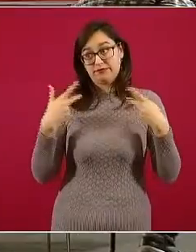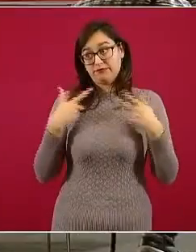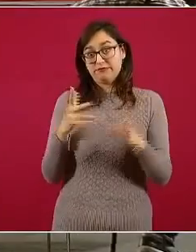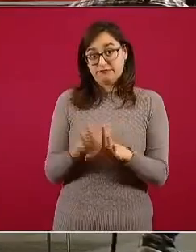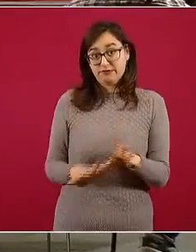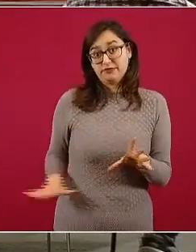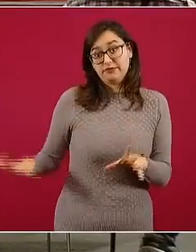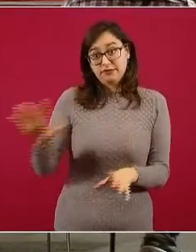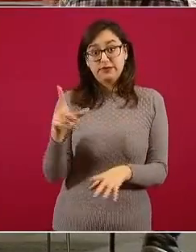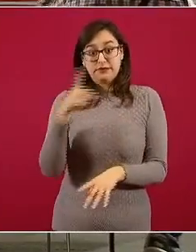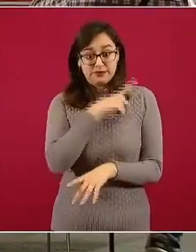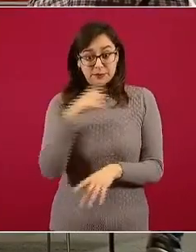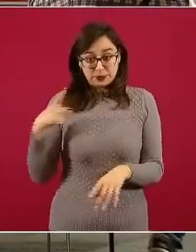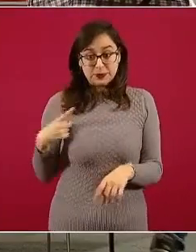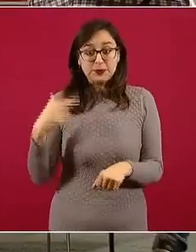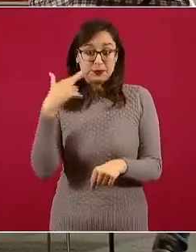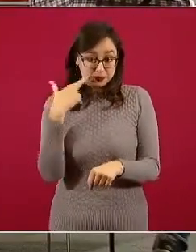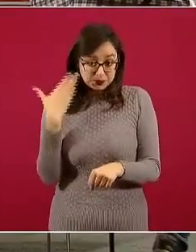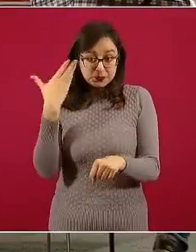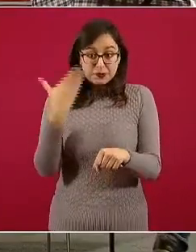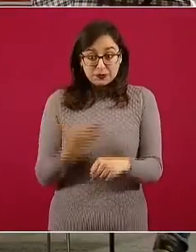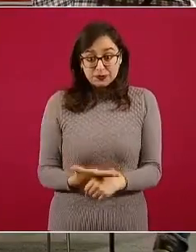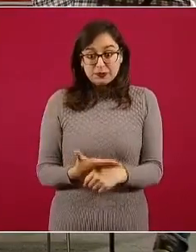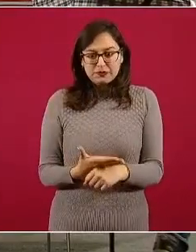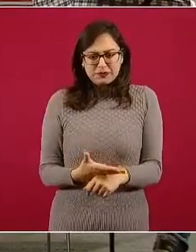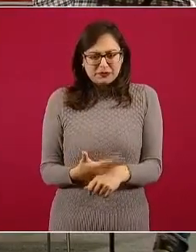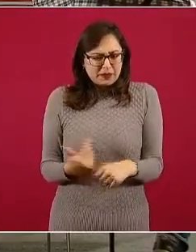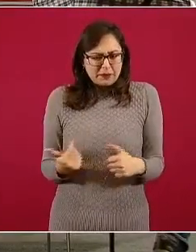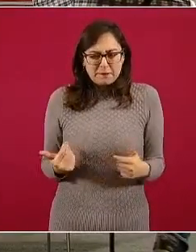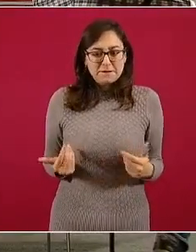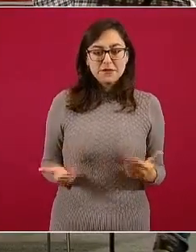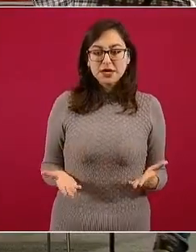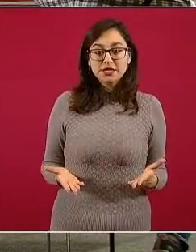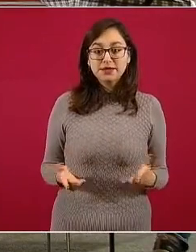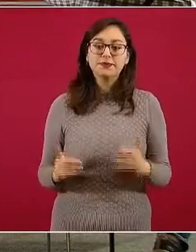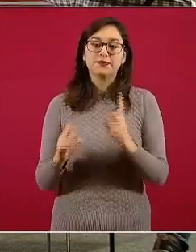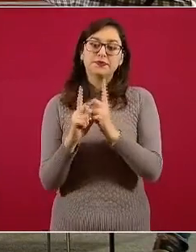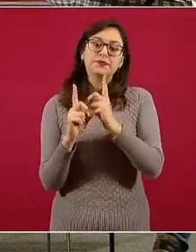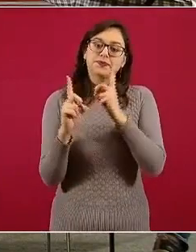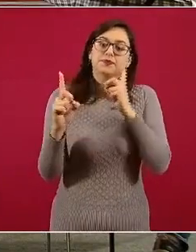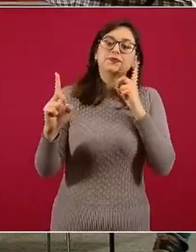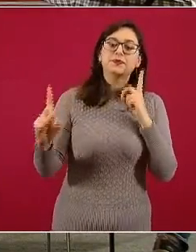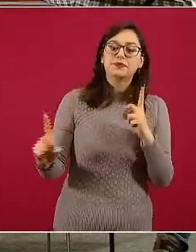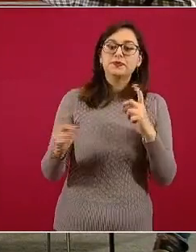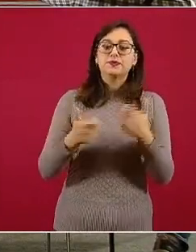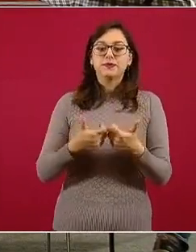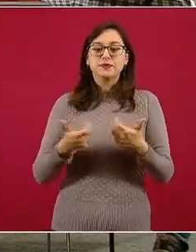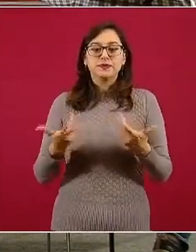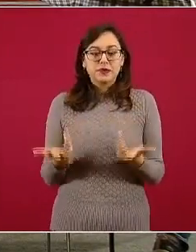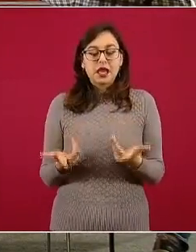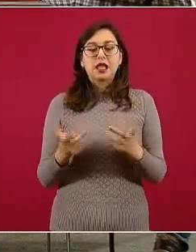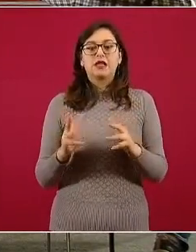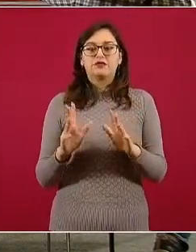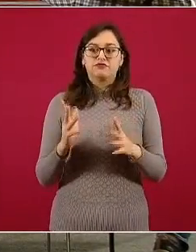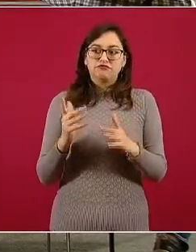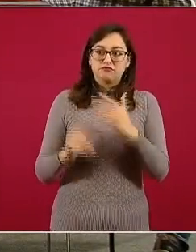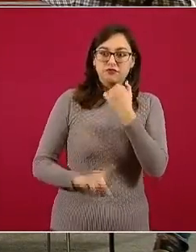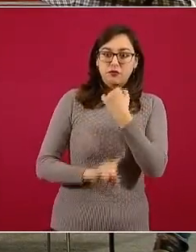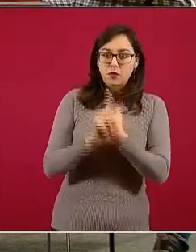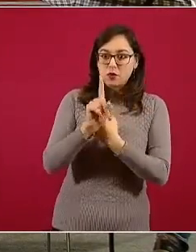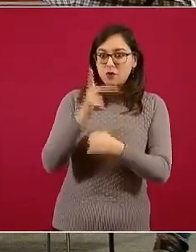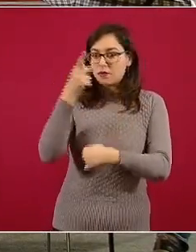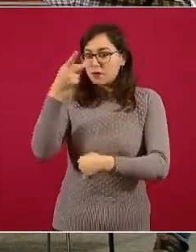para seguir las estrategias de sana distancia, así poder disminuir los componentes de riesgo y